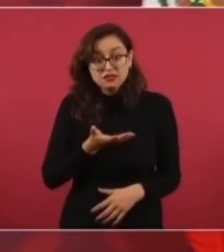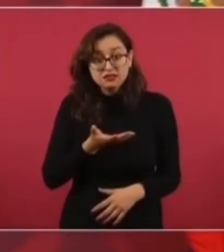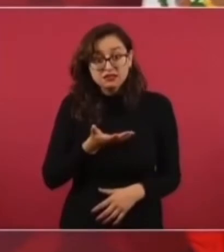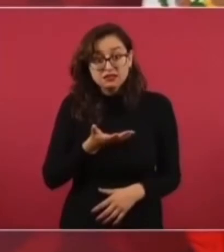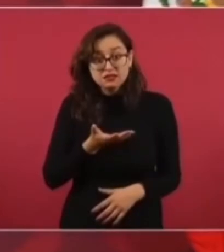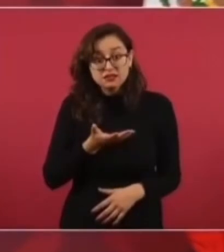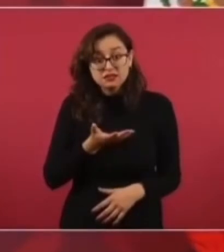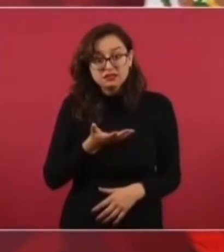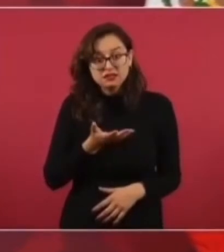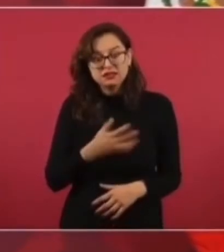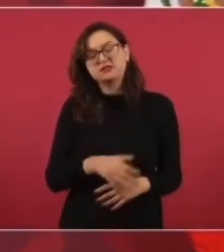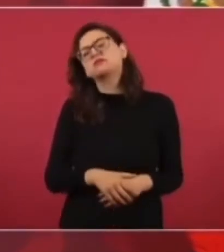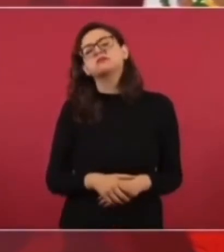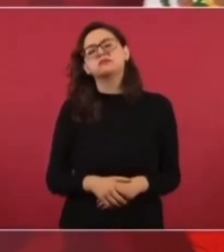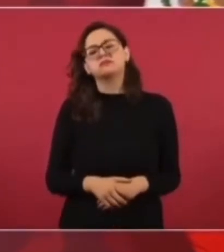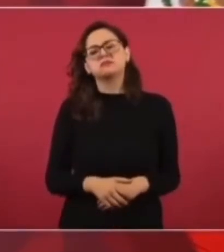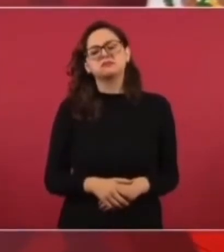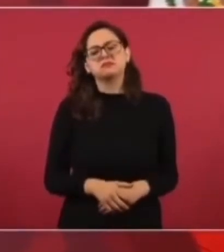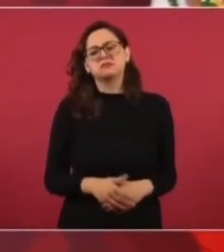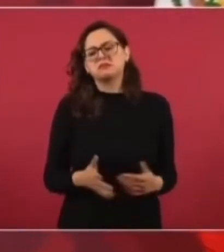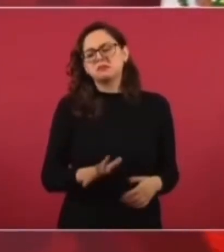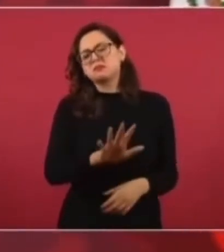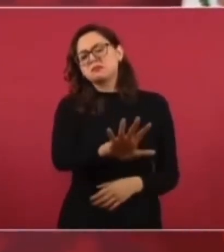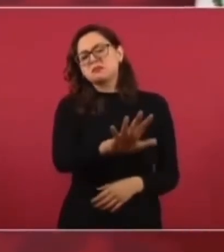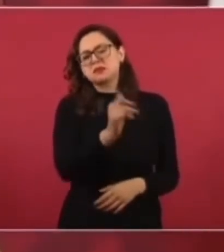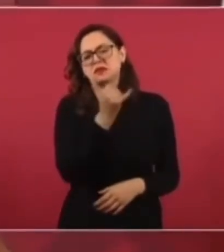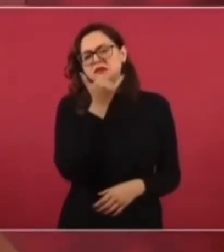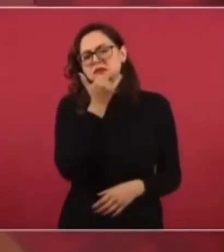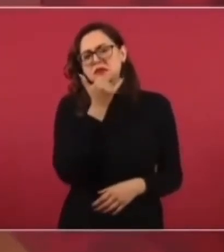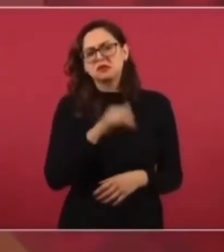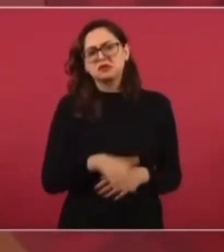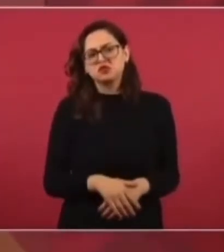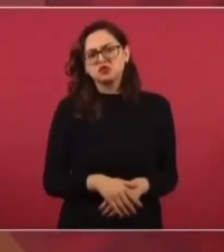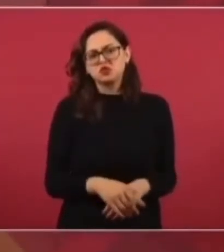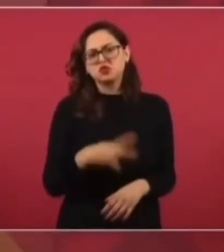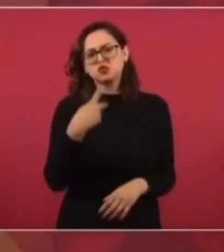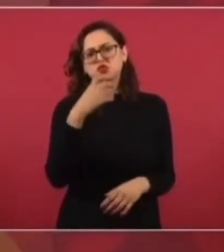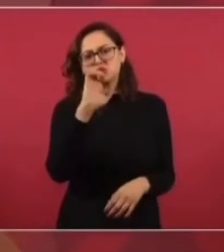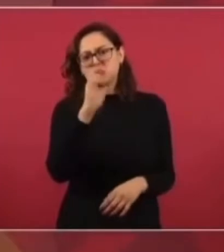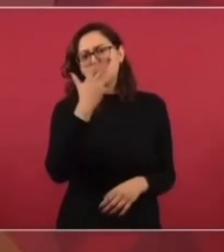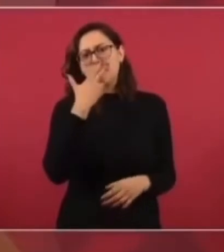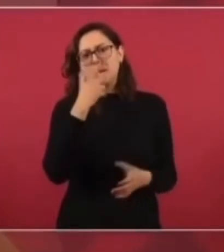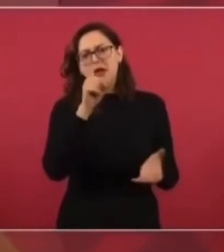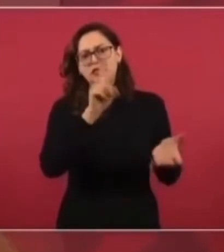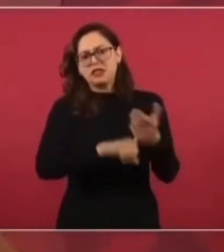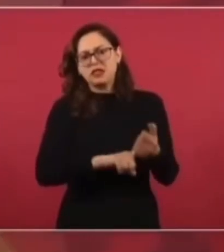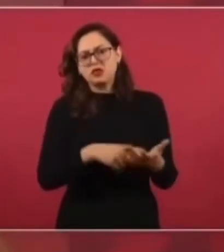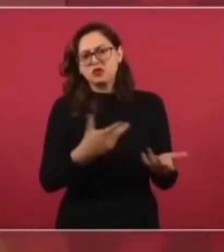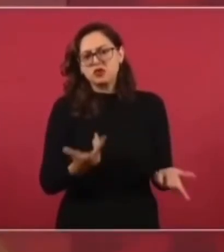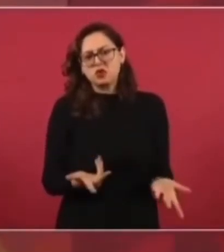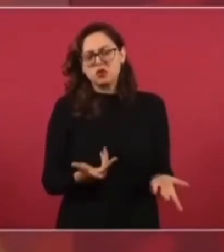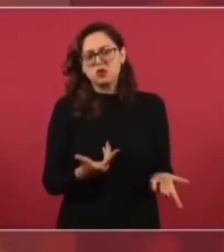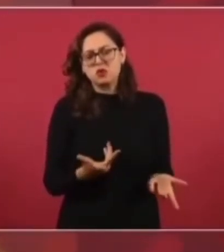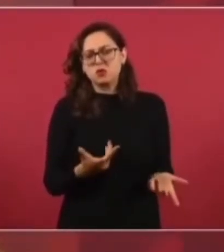¿Por qué no actuaron cuando Calderón,